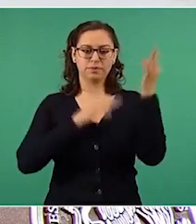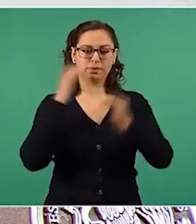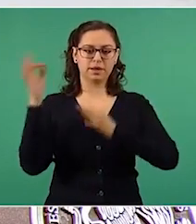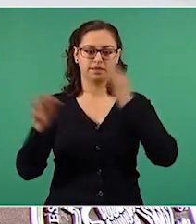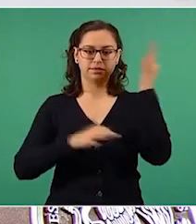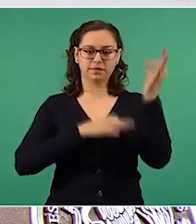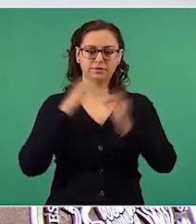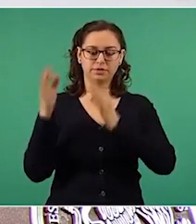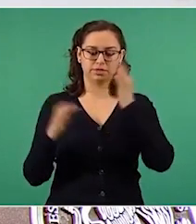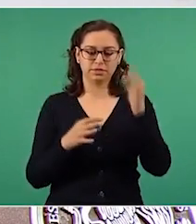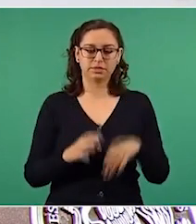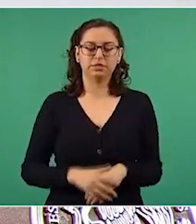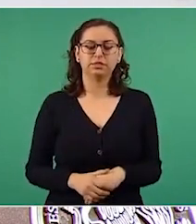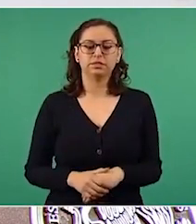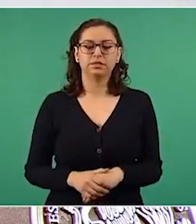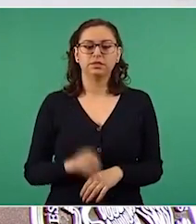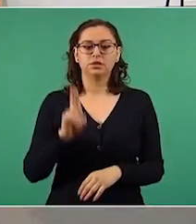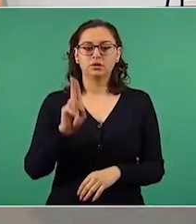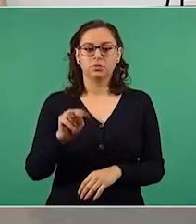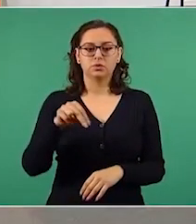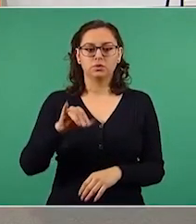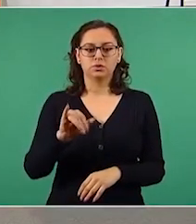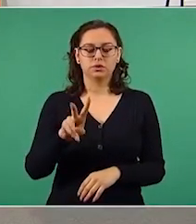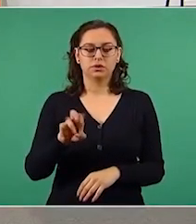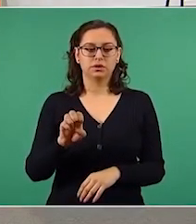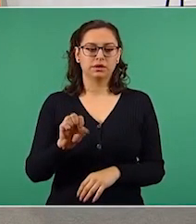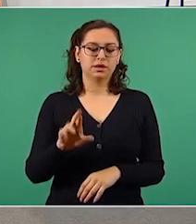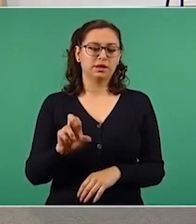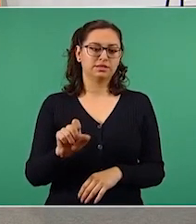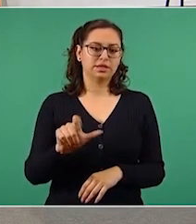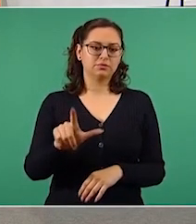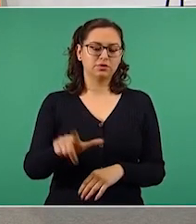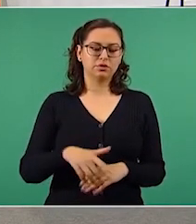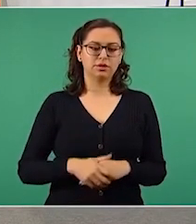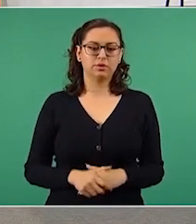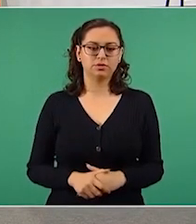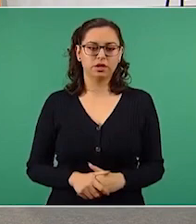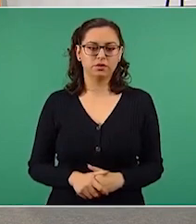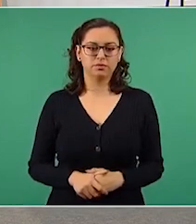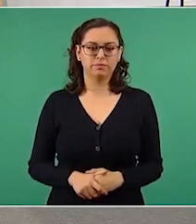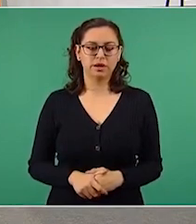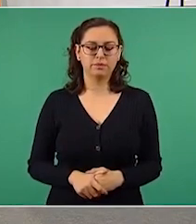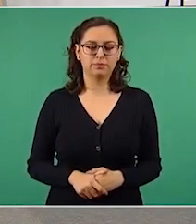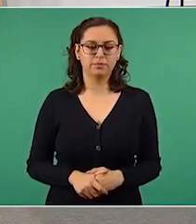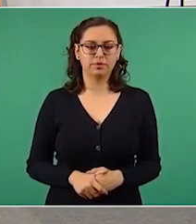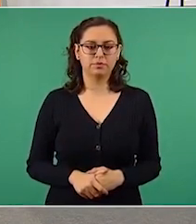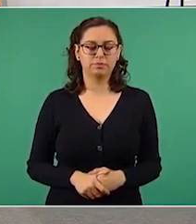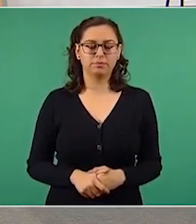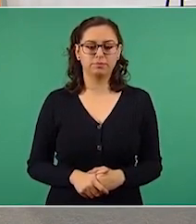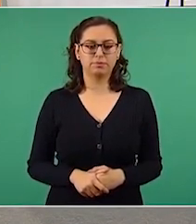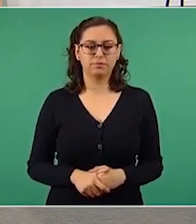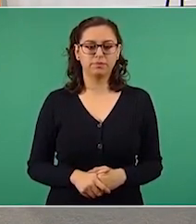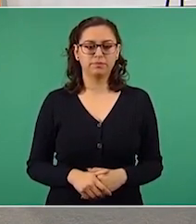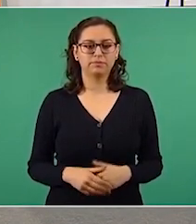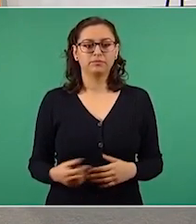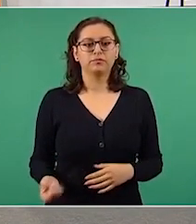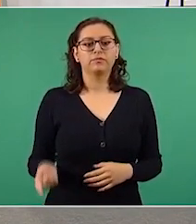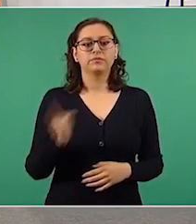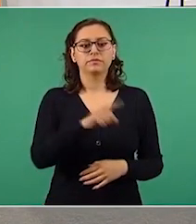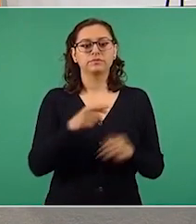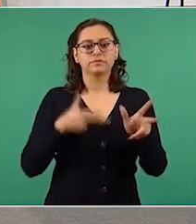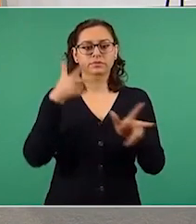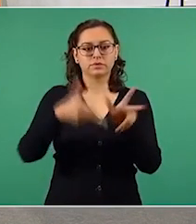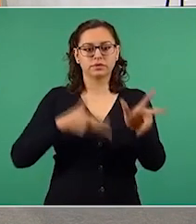esta nota la sacó el Universal. La siguiente, por favor. Fonatura eliminó críticas al Tren Maya en el